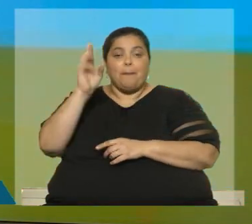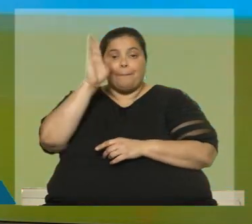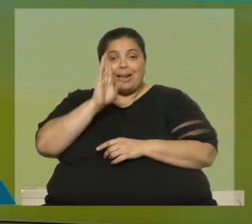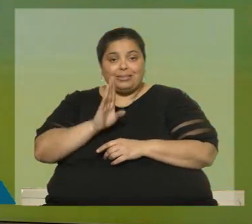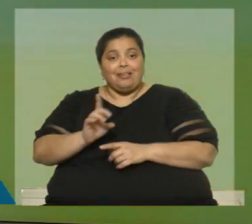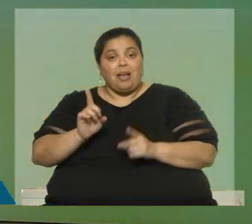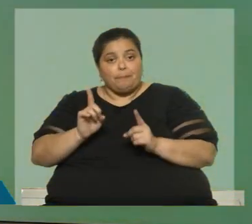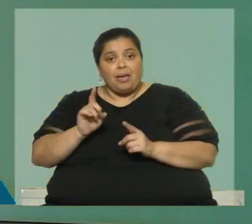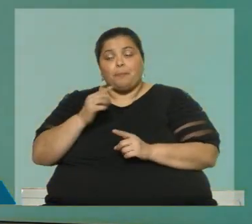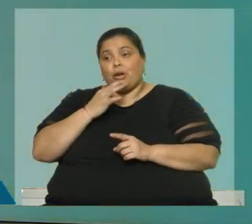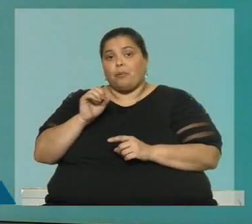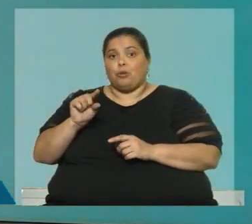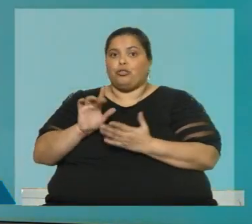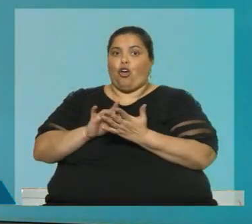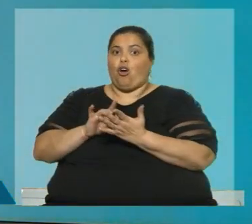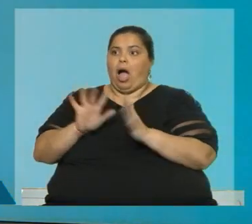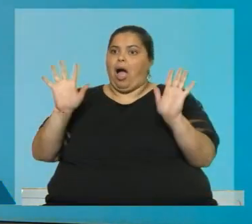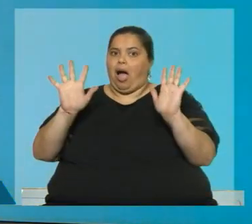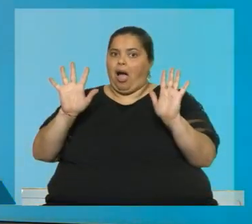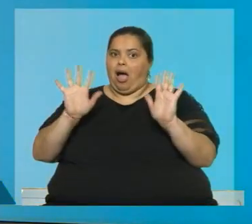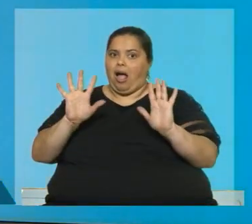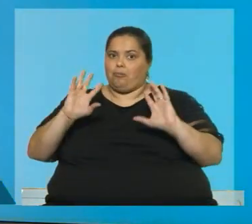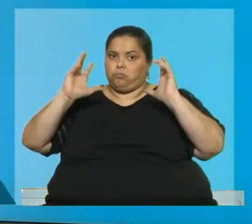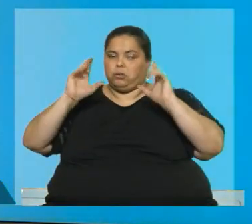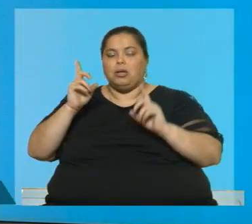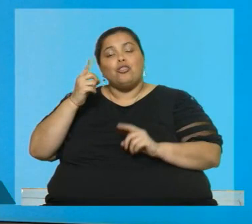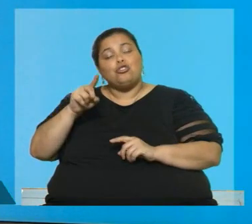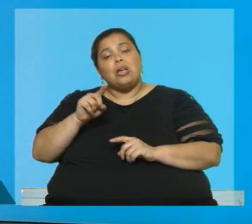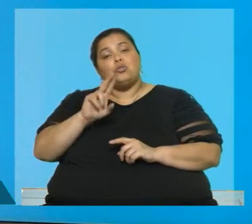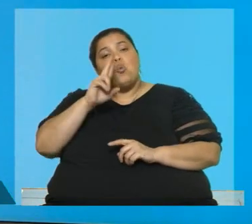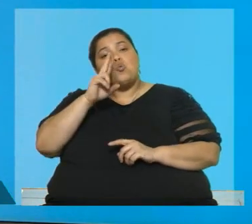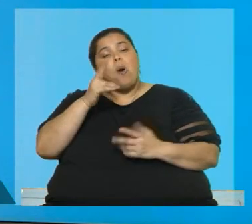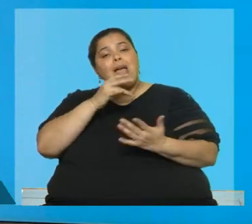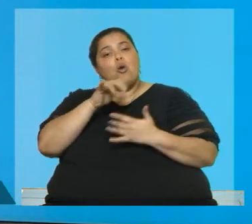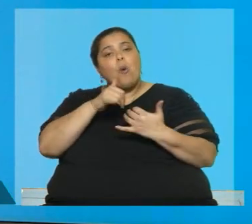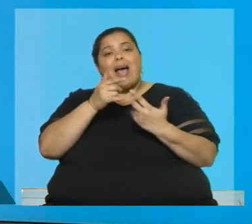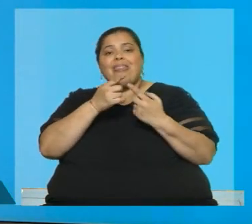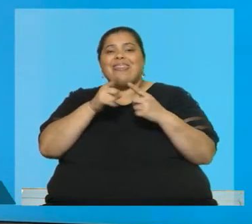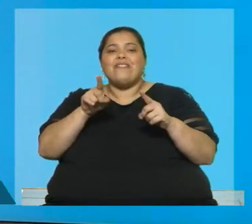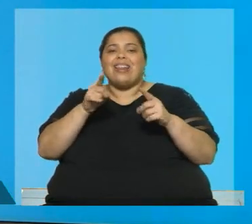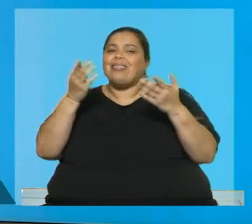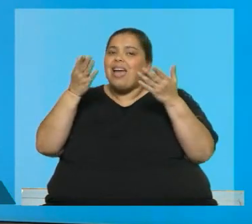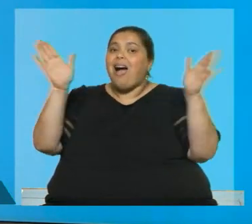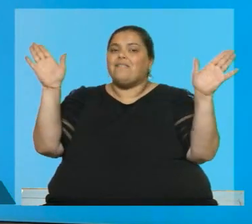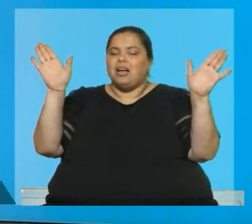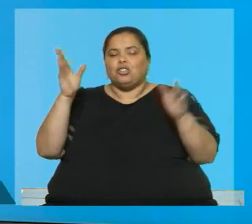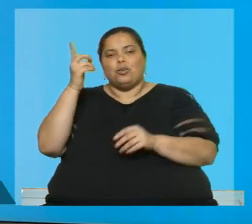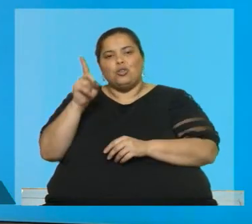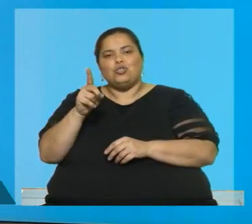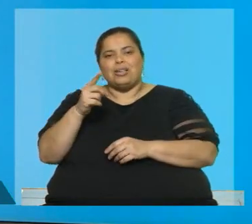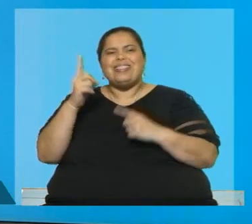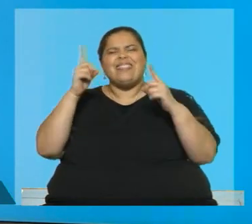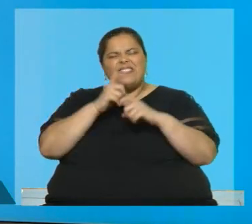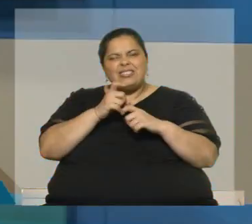que si le tocan la chacra enseguida salta. Y Uruguay está jugando a puertas abiertas. Entonces es difícil a veces acorrar. eso le preguntaba, ¿cómo nos ven desde